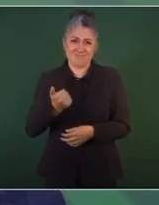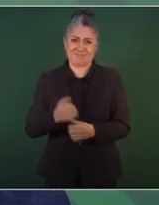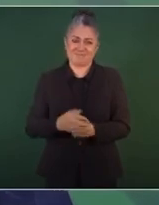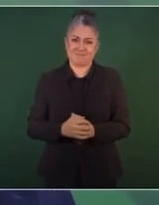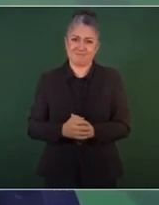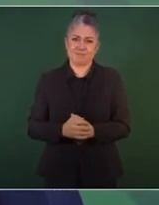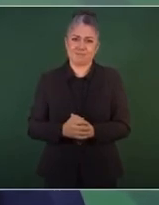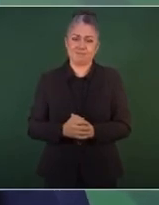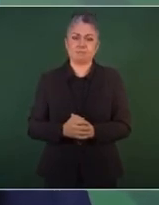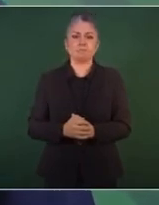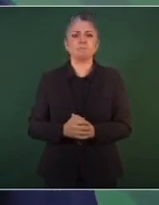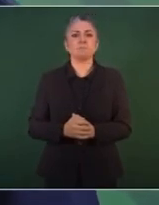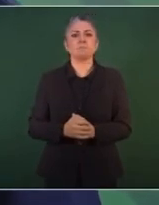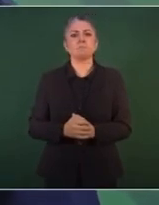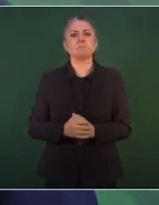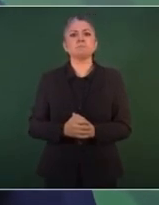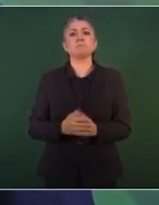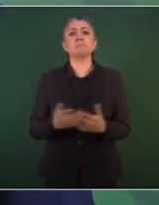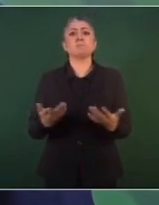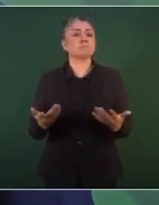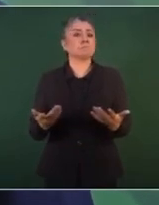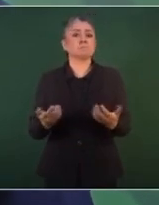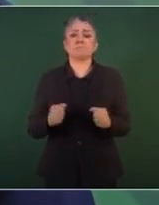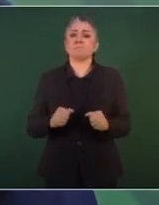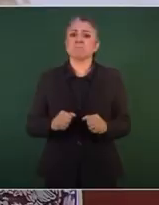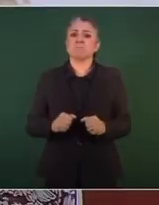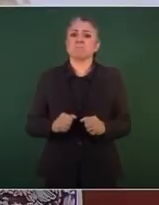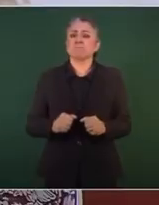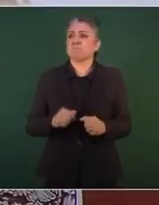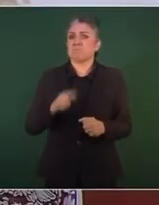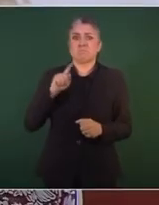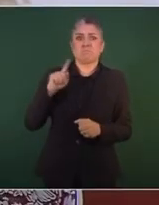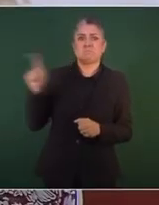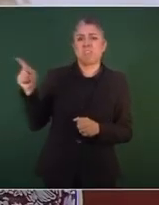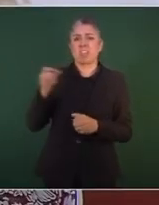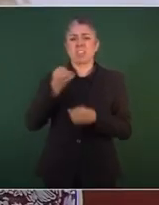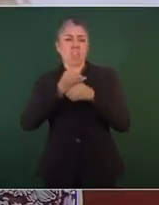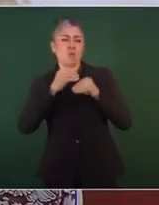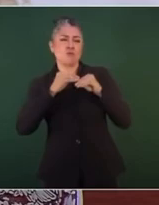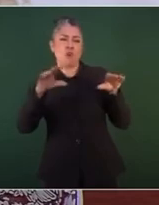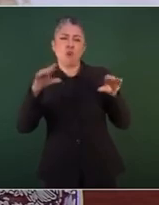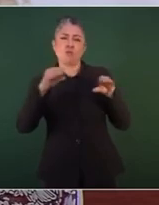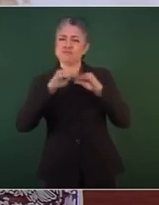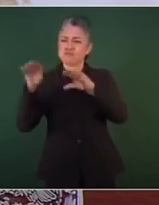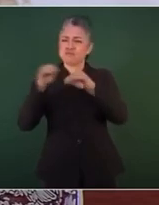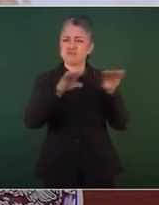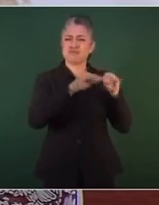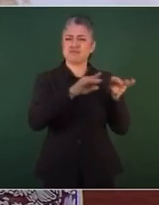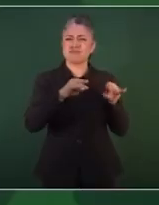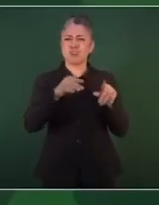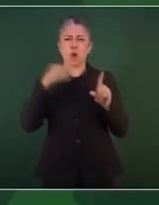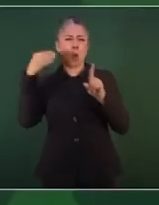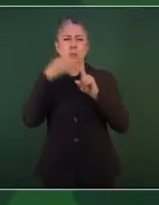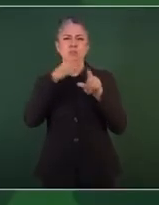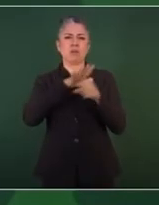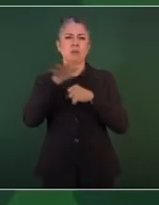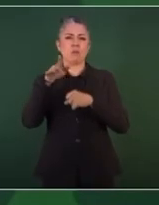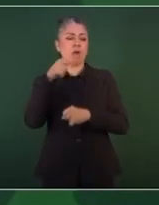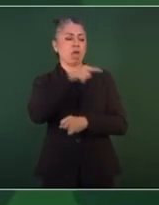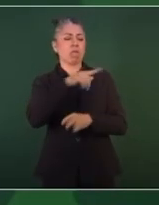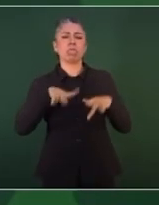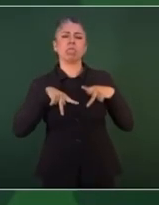Esto es una campaña para socavar, para debilitar